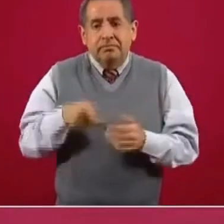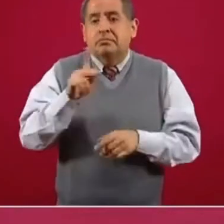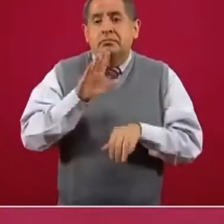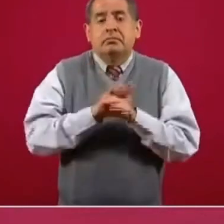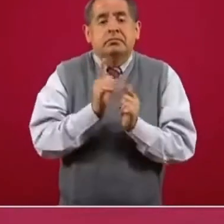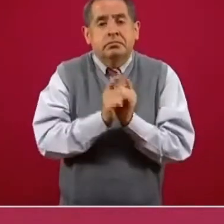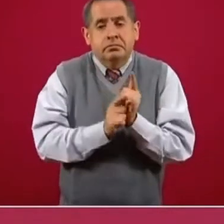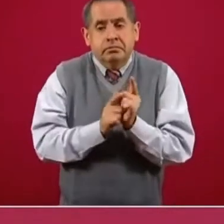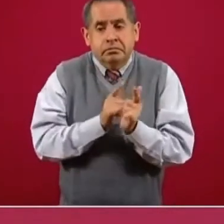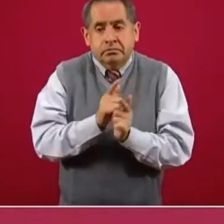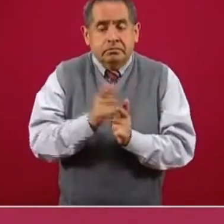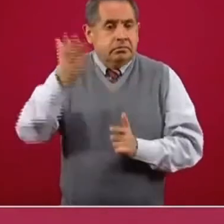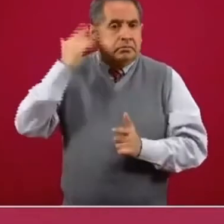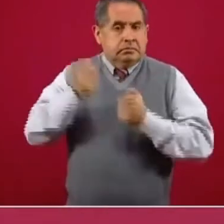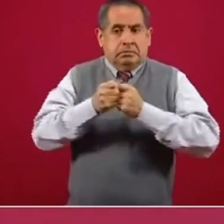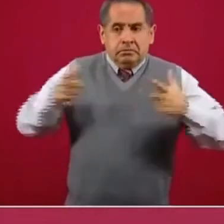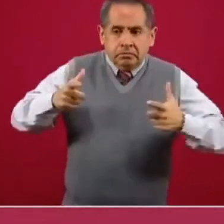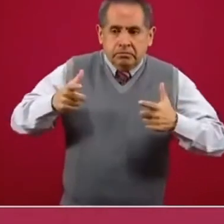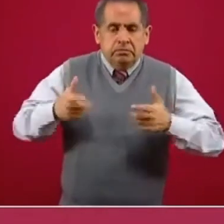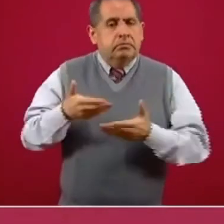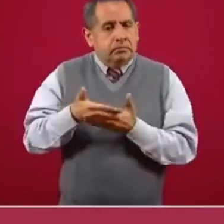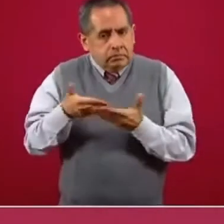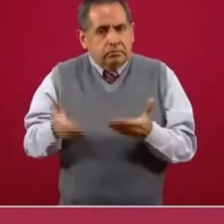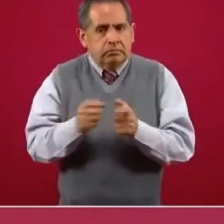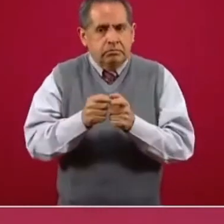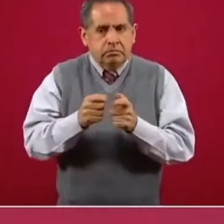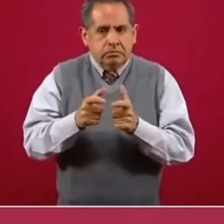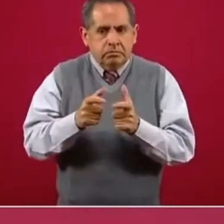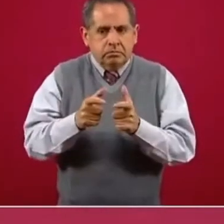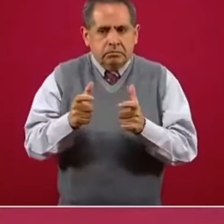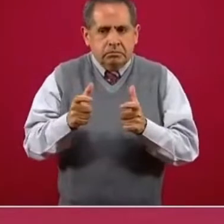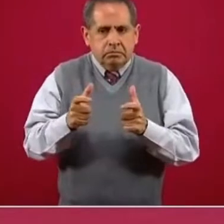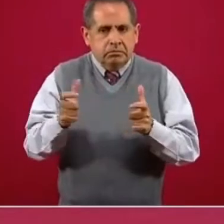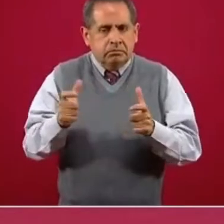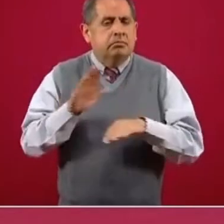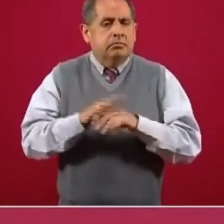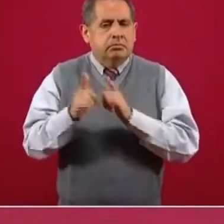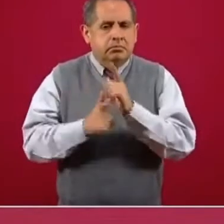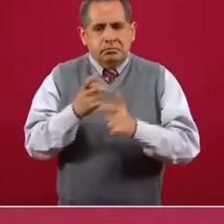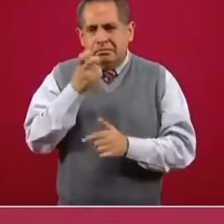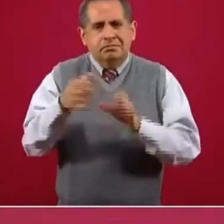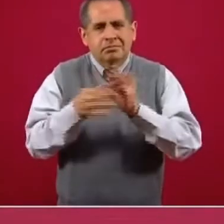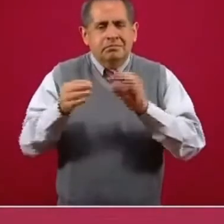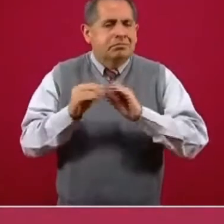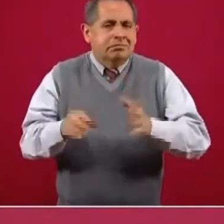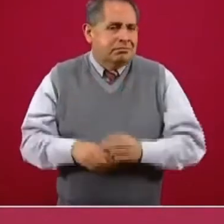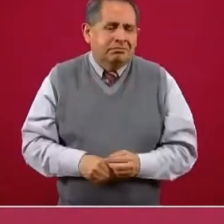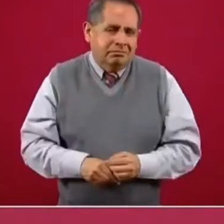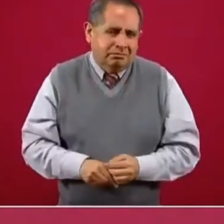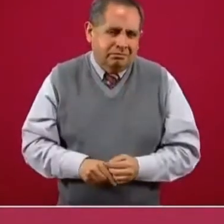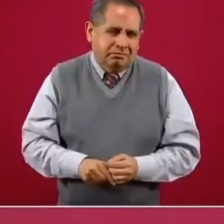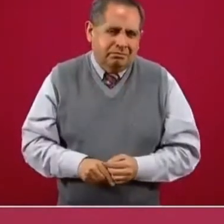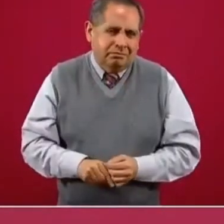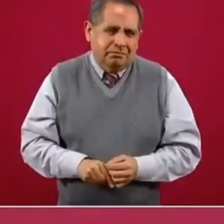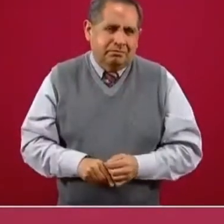velocidad. A eso se refiere simplemente la información que concretamente transmitimos. Eso no quiere decir